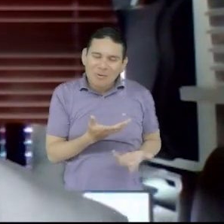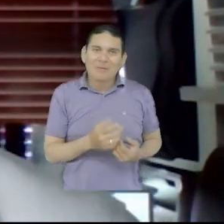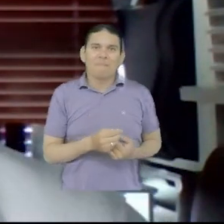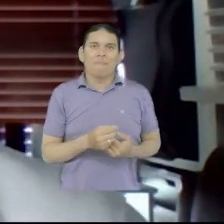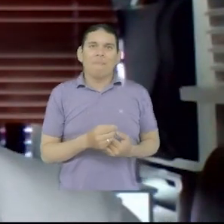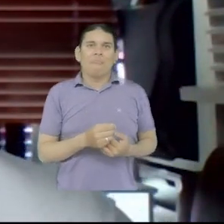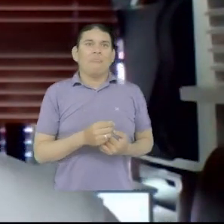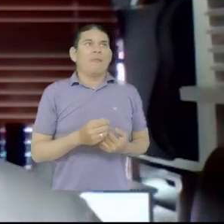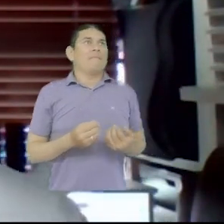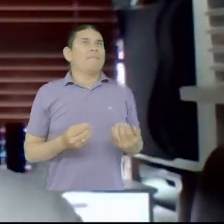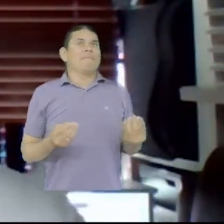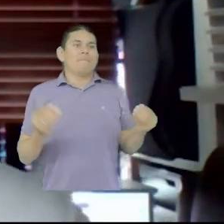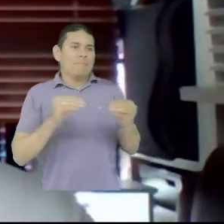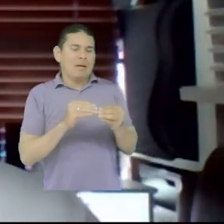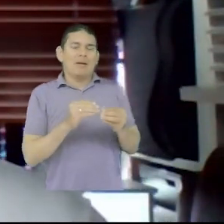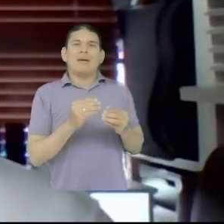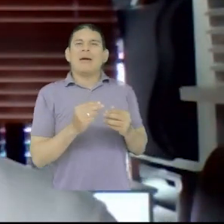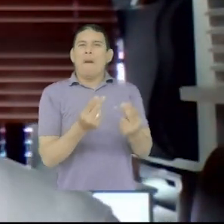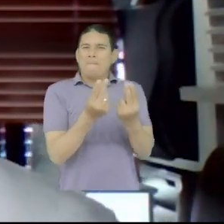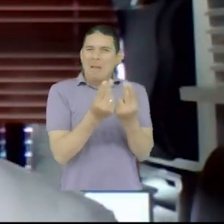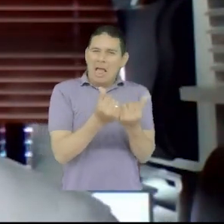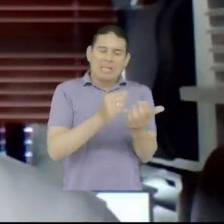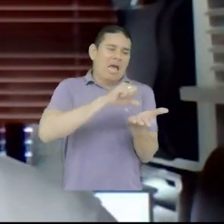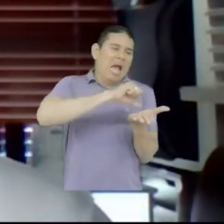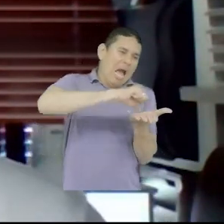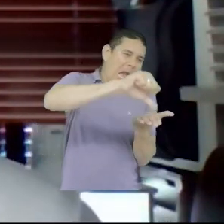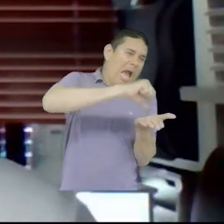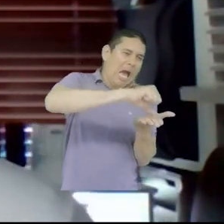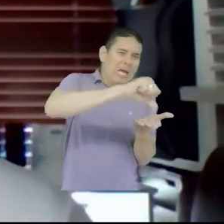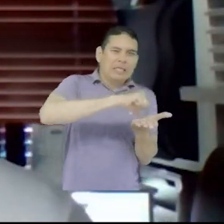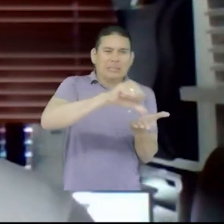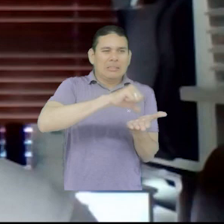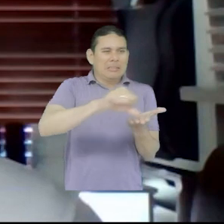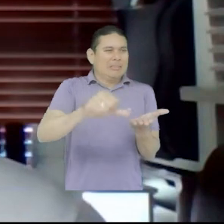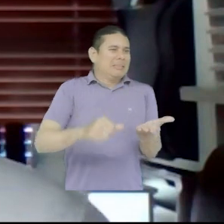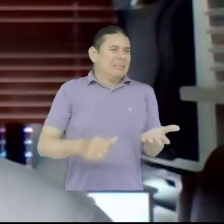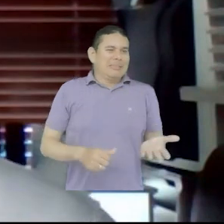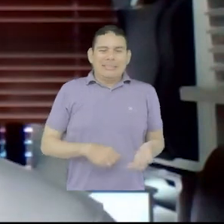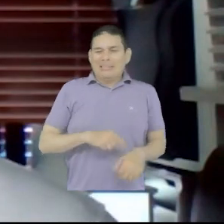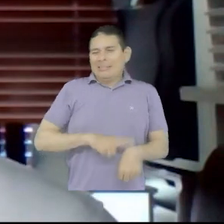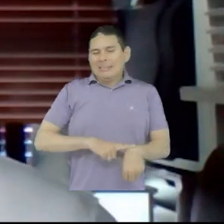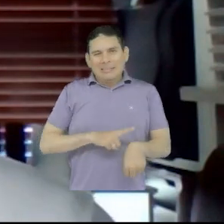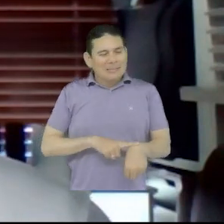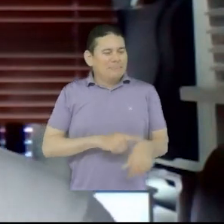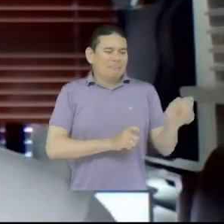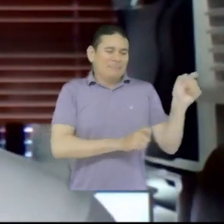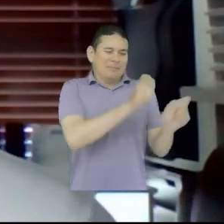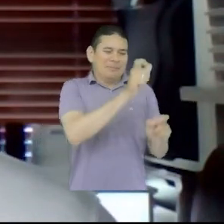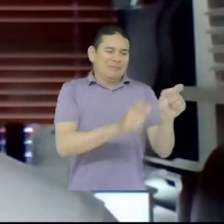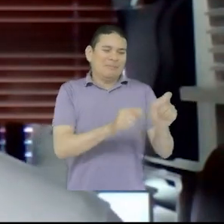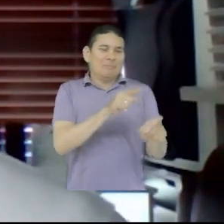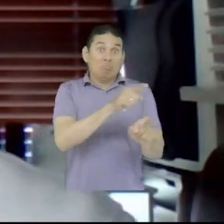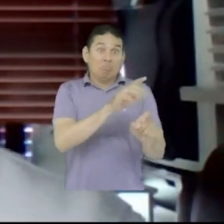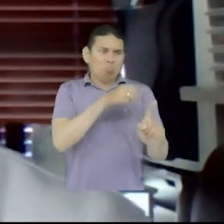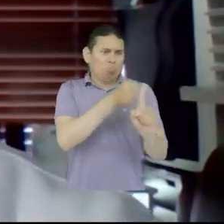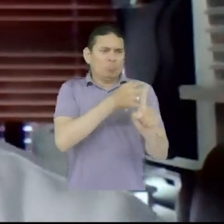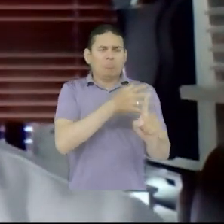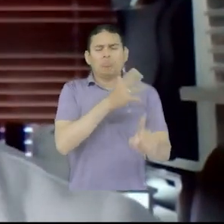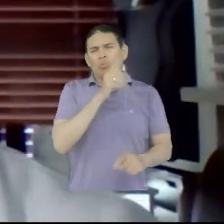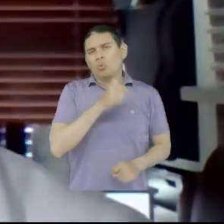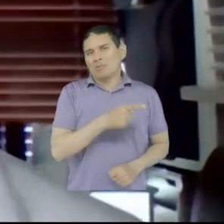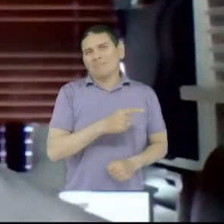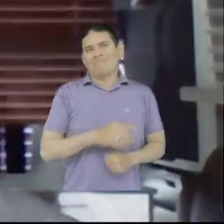generar un gasto en recursos, en tiempo, que no va a tener ningún efecto.